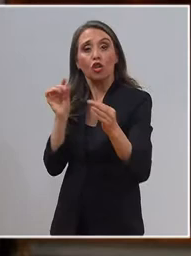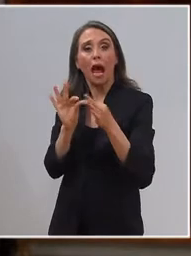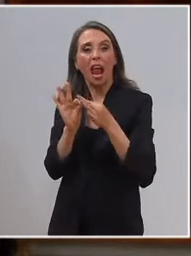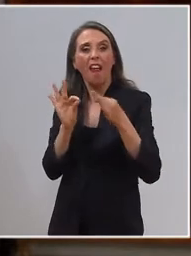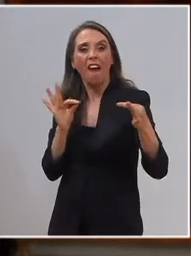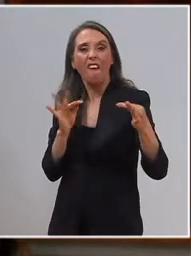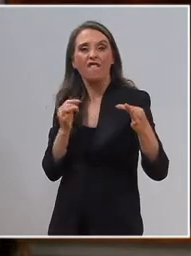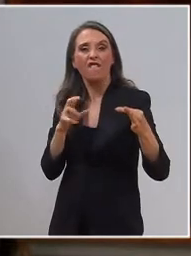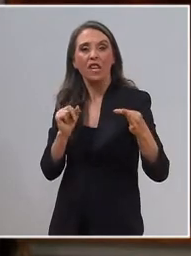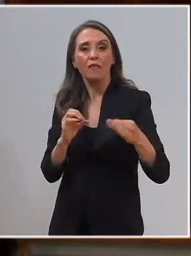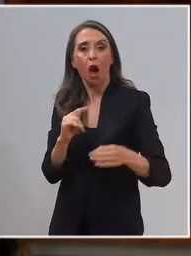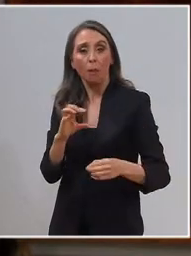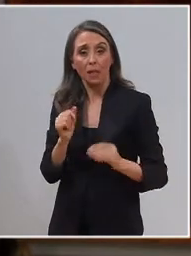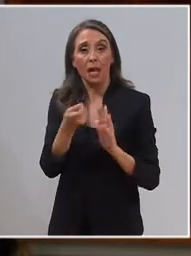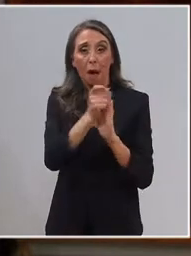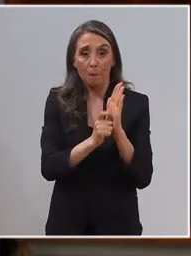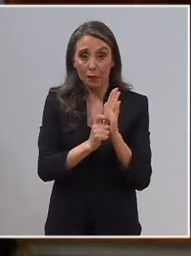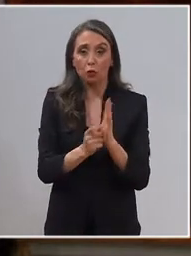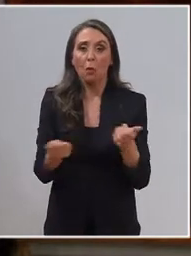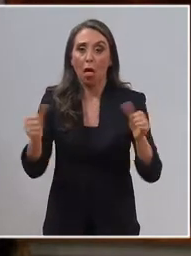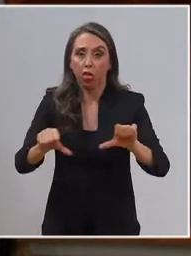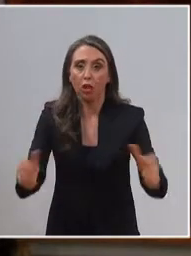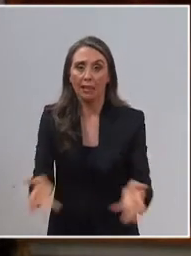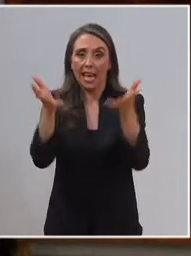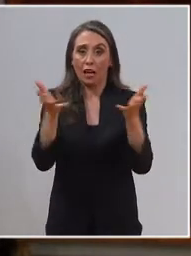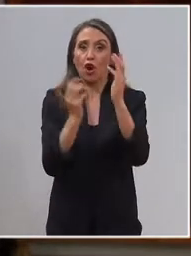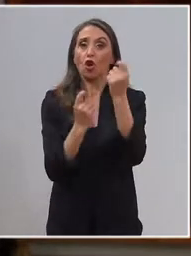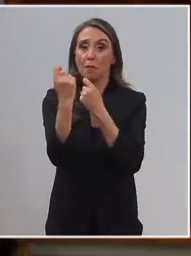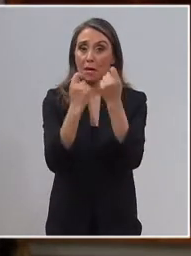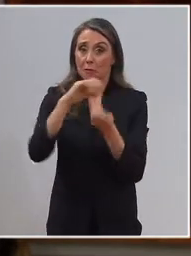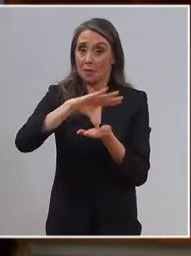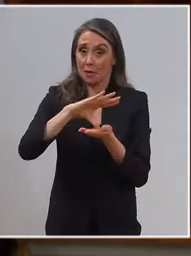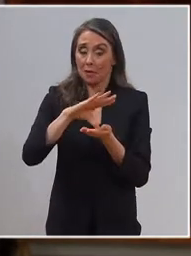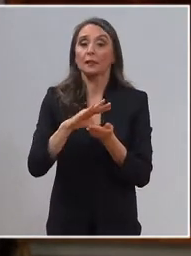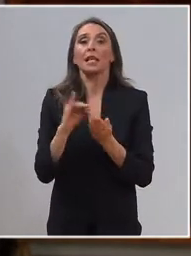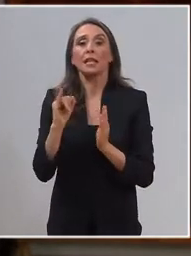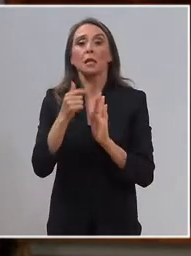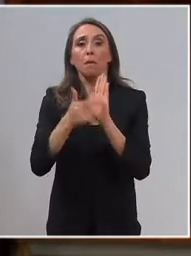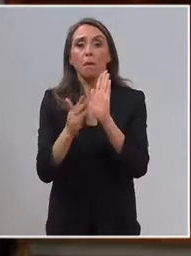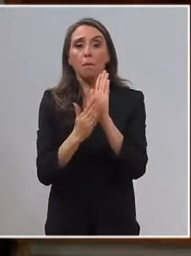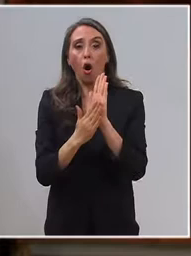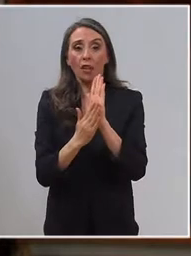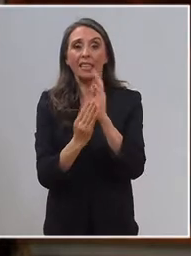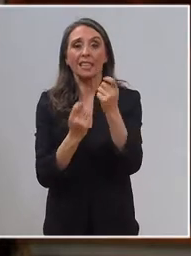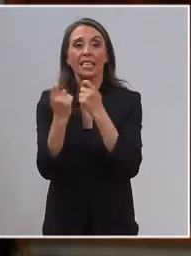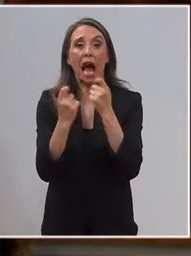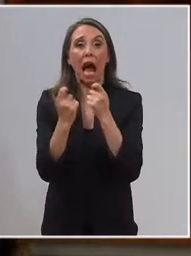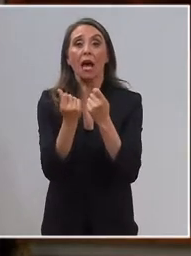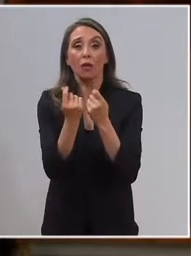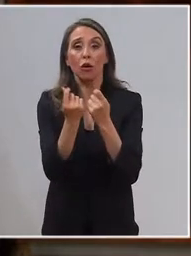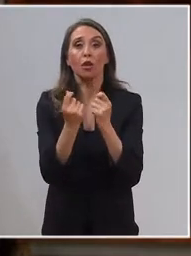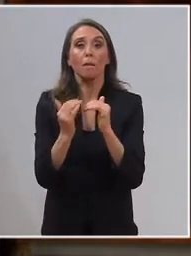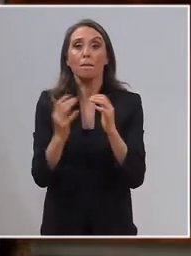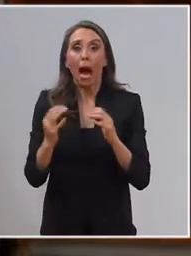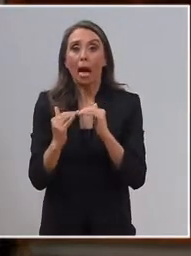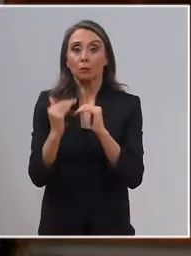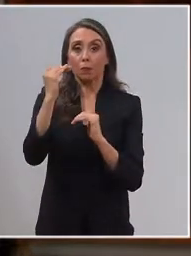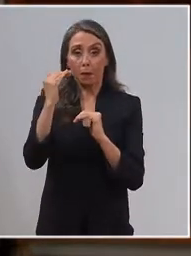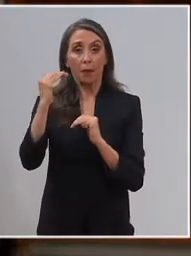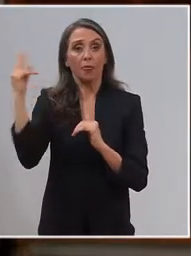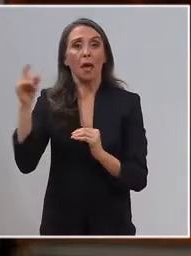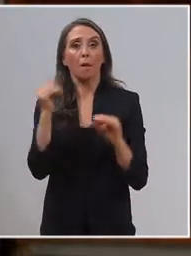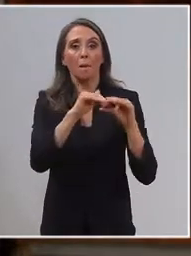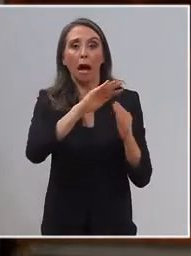presupuesto reactivador que sumado a la política monetaria más expansiva del Banco Central y las agendas de reimpulso económico